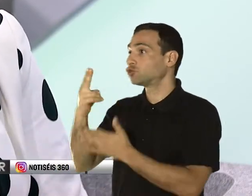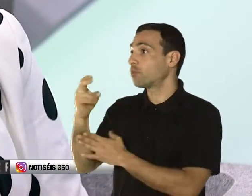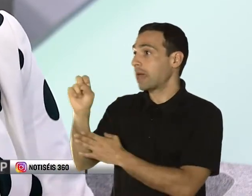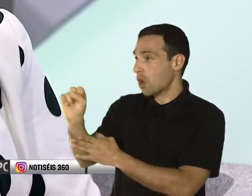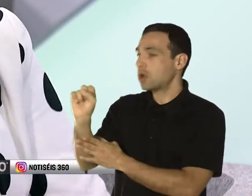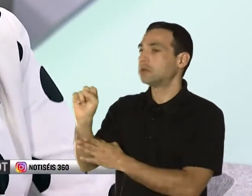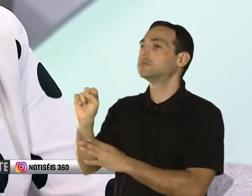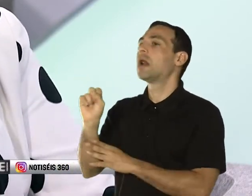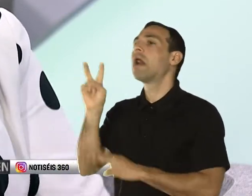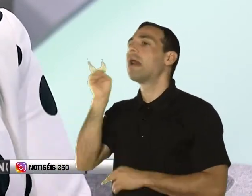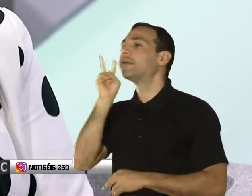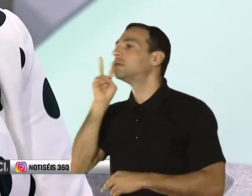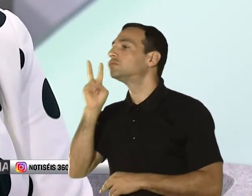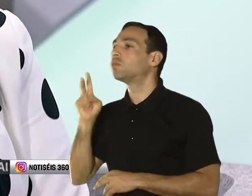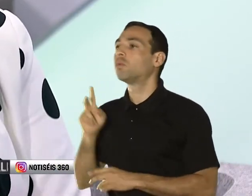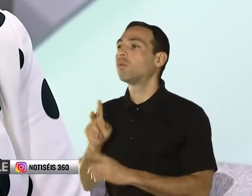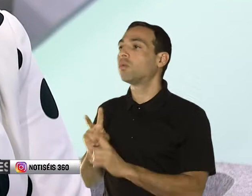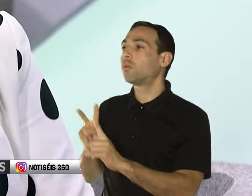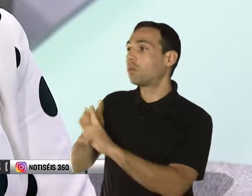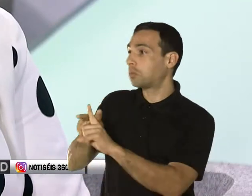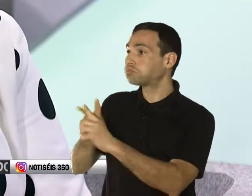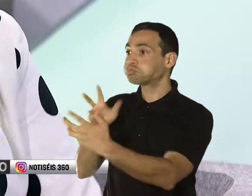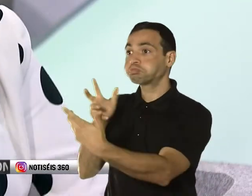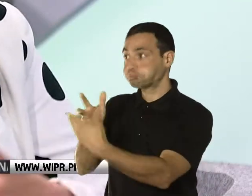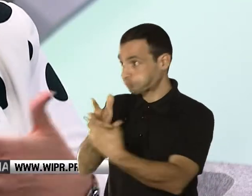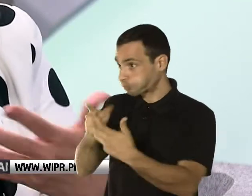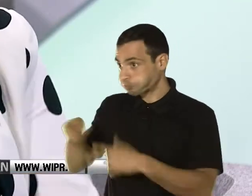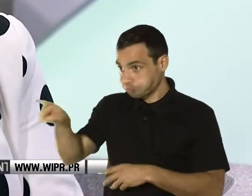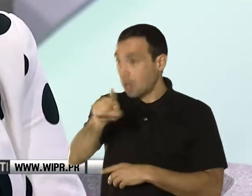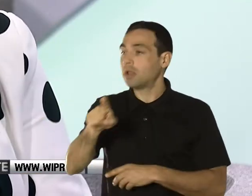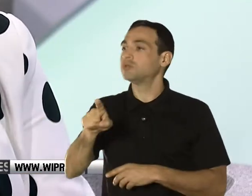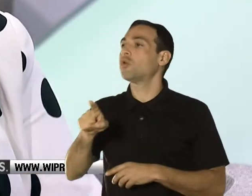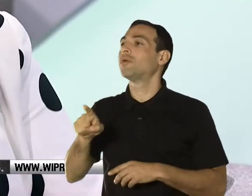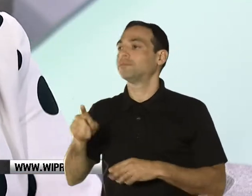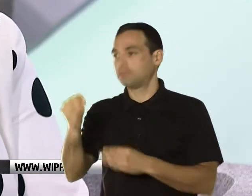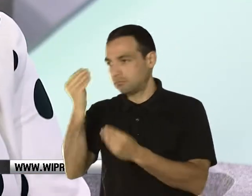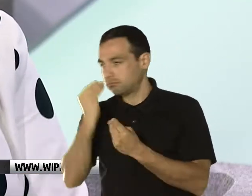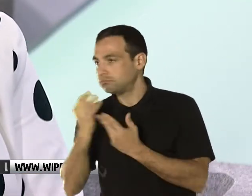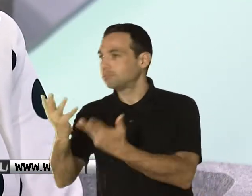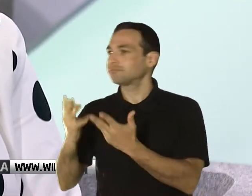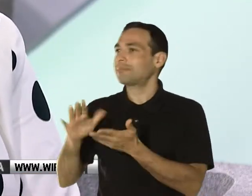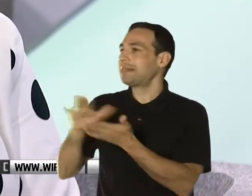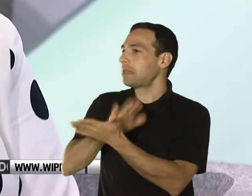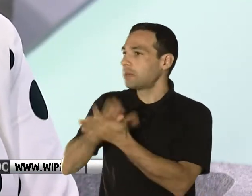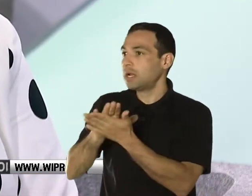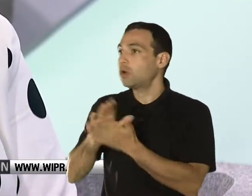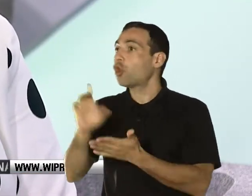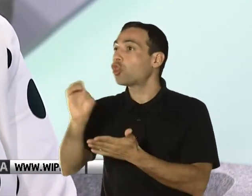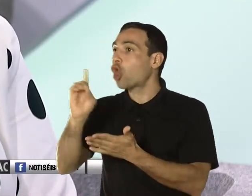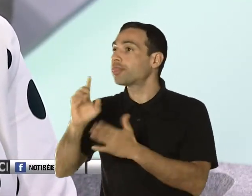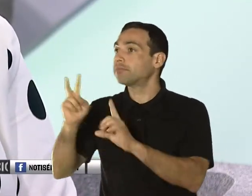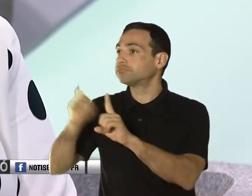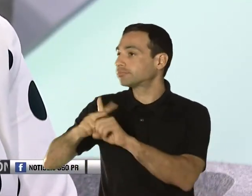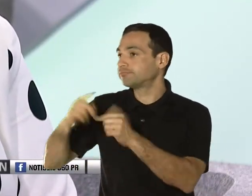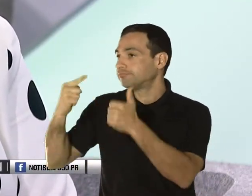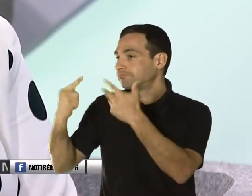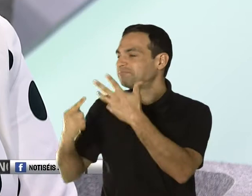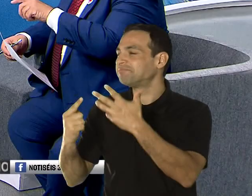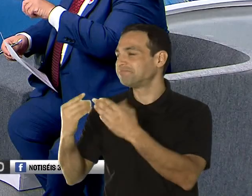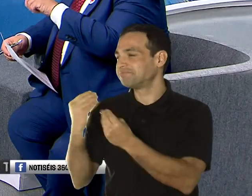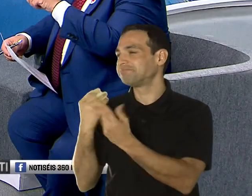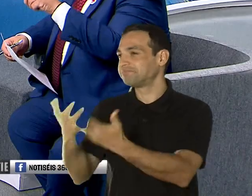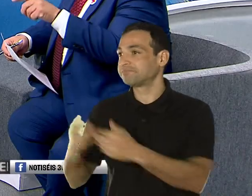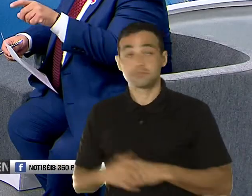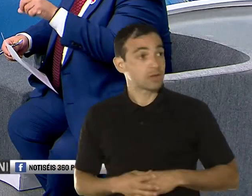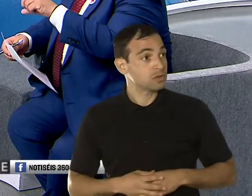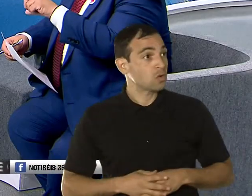el proceso y que conozcan qué documentos deben de llevar, dónde llevarlos y que puedan entonces solicitar estos servicios. ¿Y lo hacen directamente a la escuela